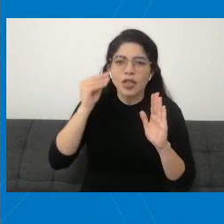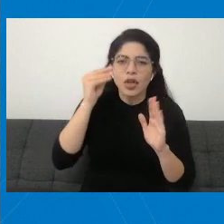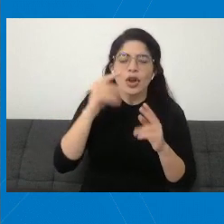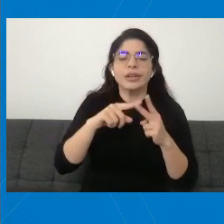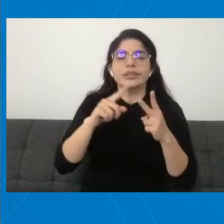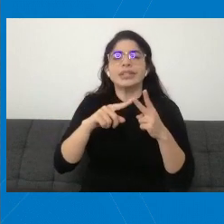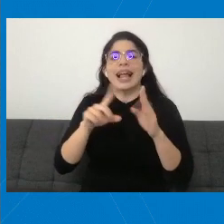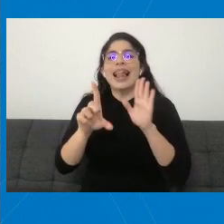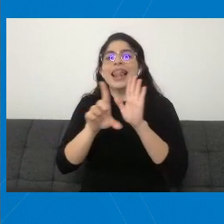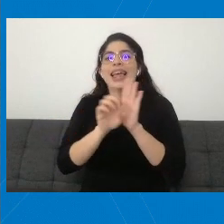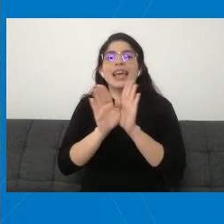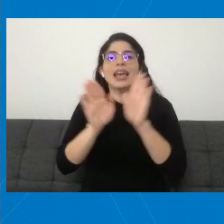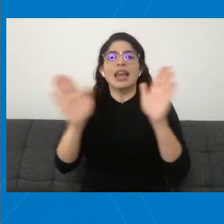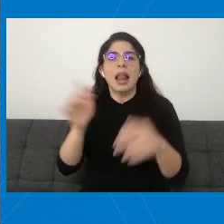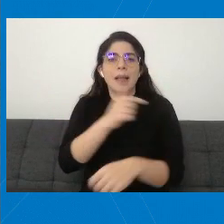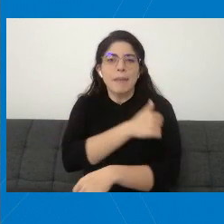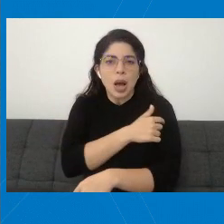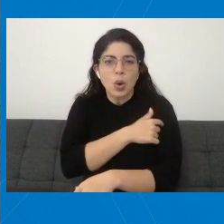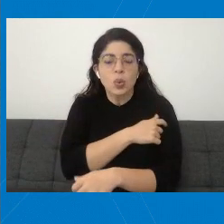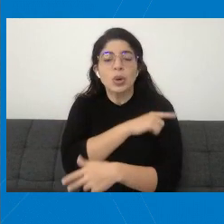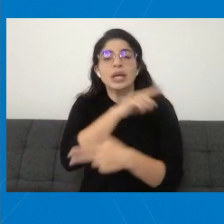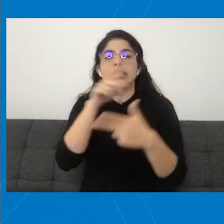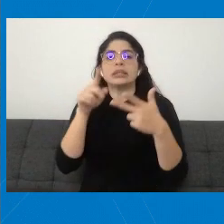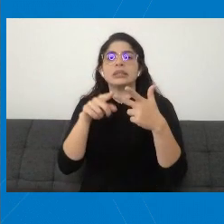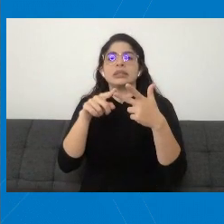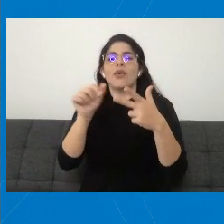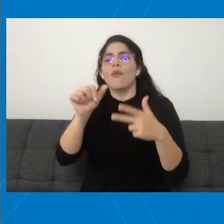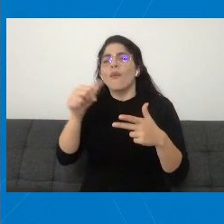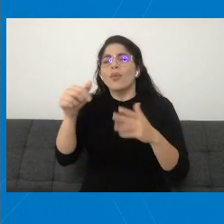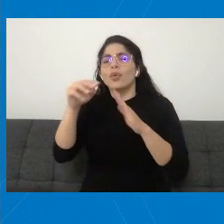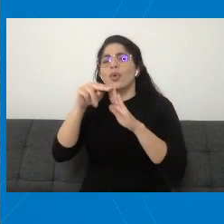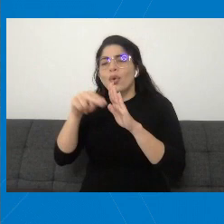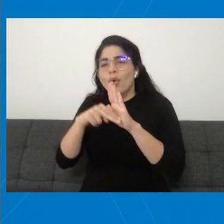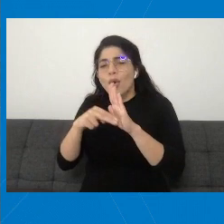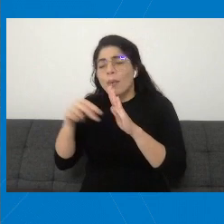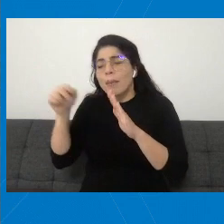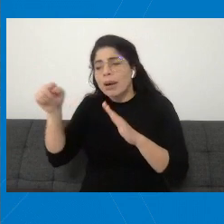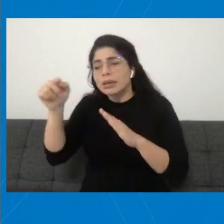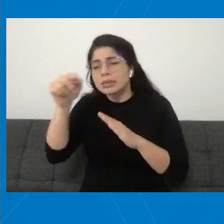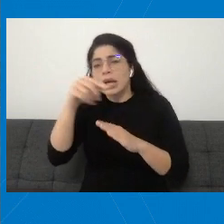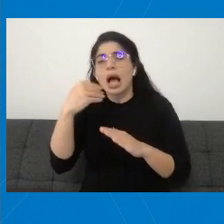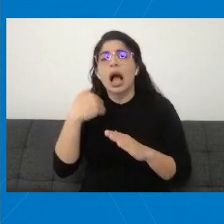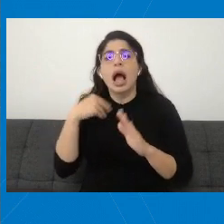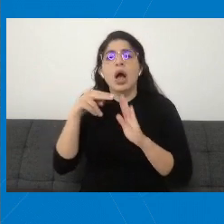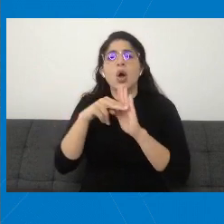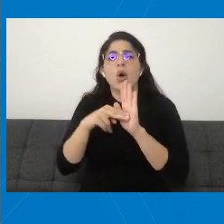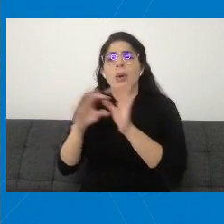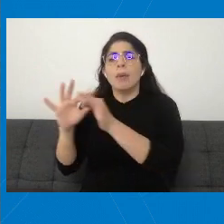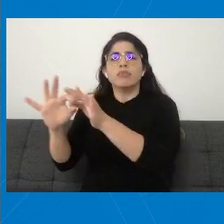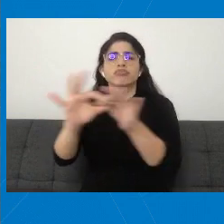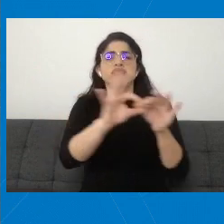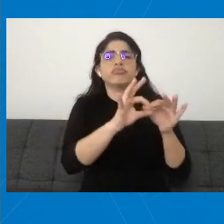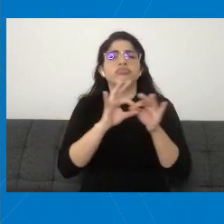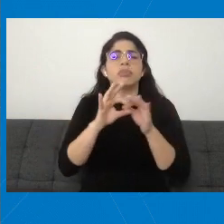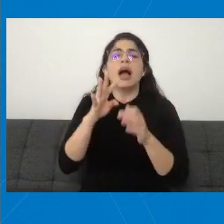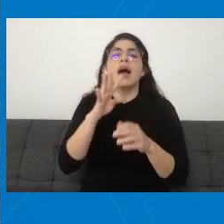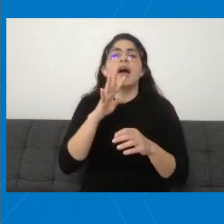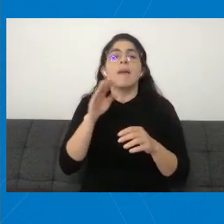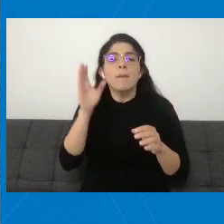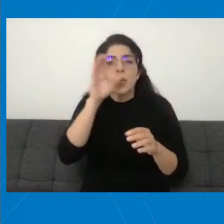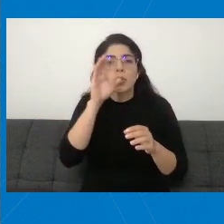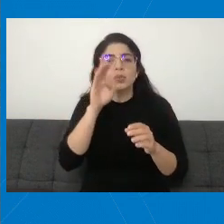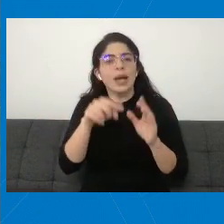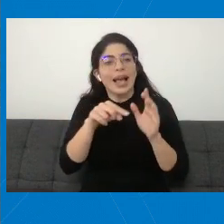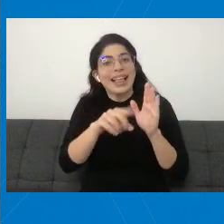de vacunas y la demanda normativa que informa este y propicia este